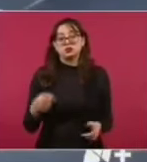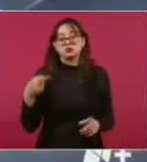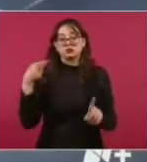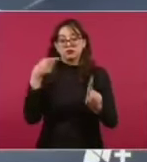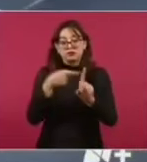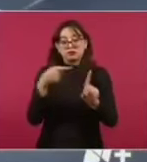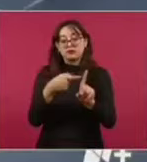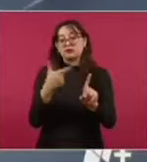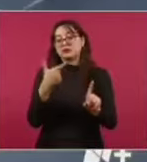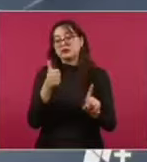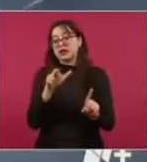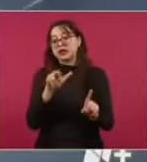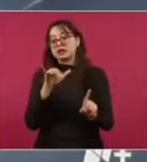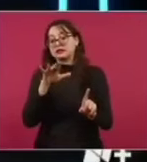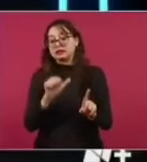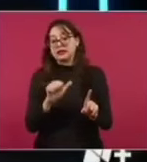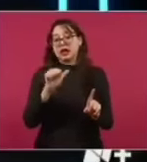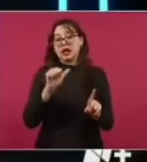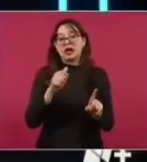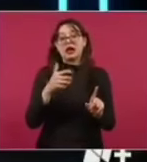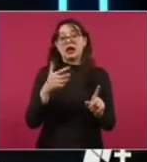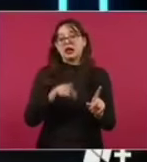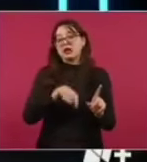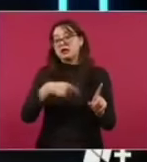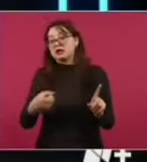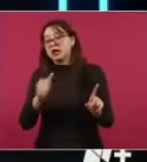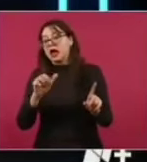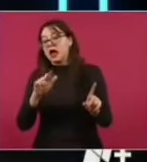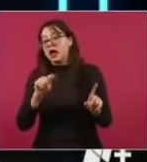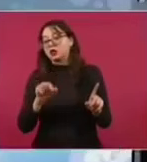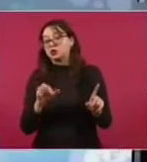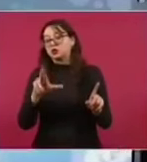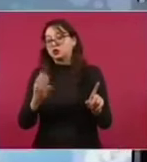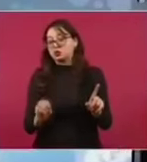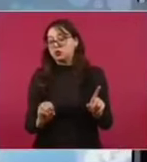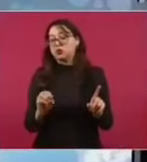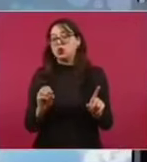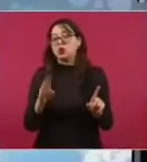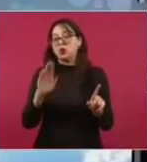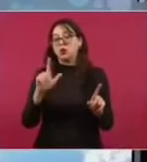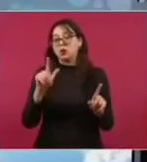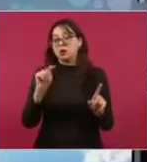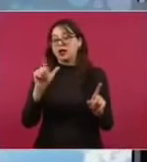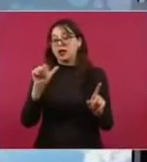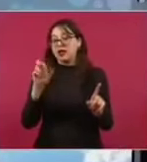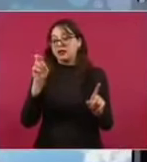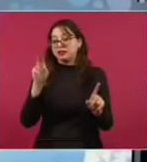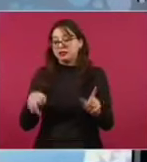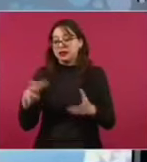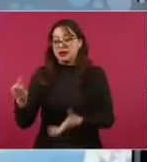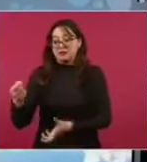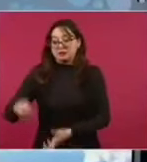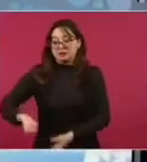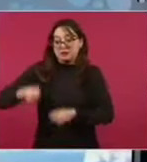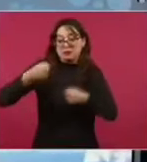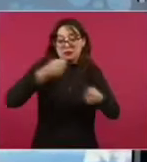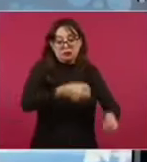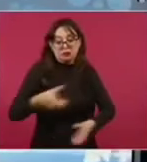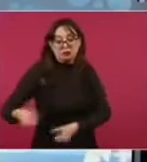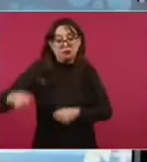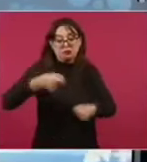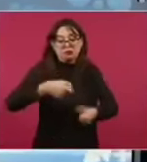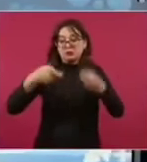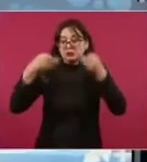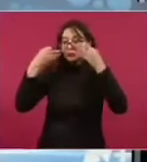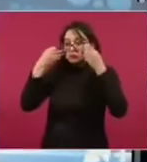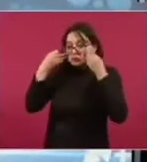estaba ahí presente mientras Arturo Beltrán Leiva le entregaba maletas de dinero a Genaro García Luna, bueno,